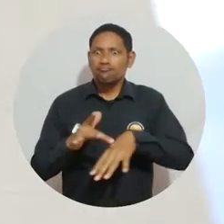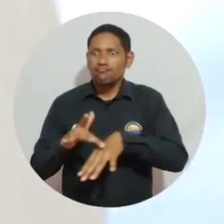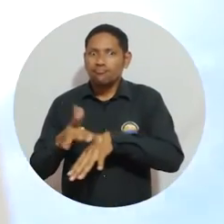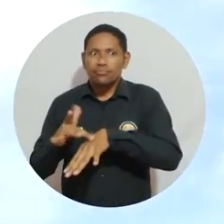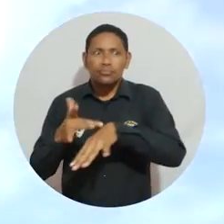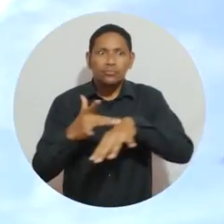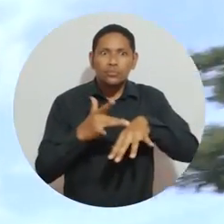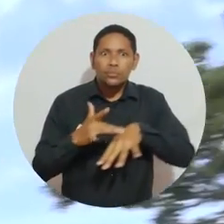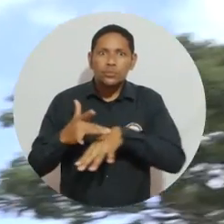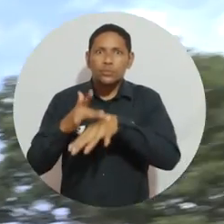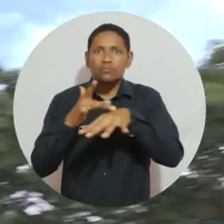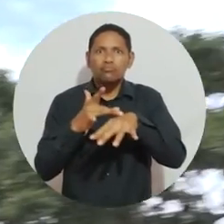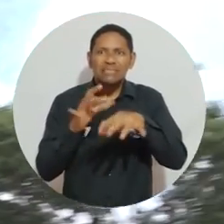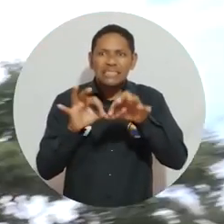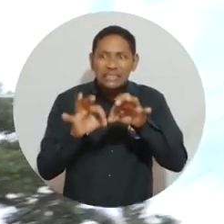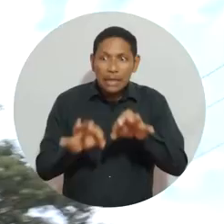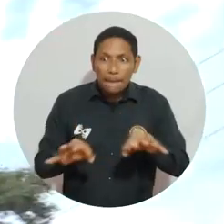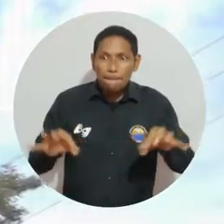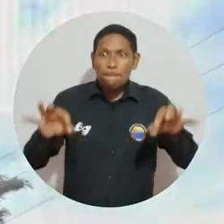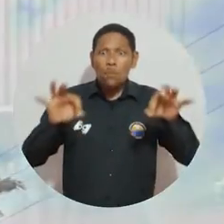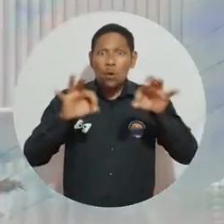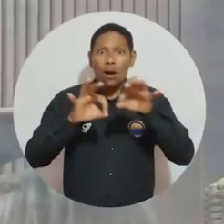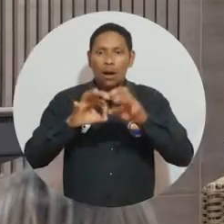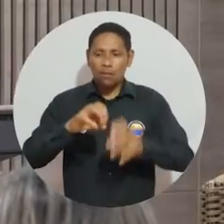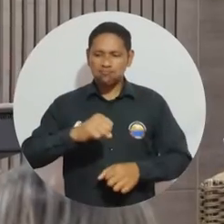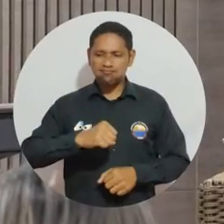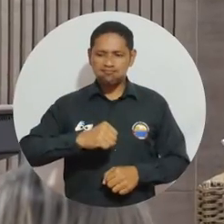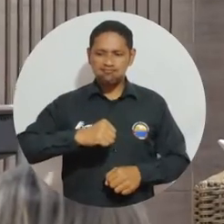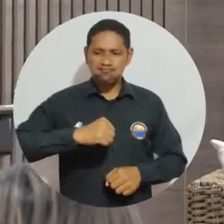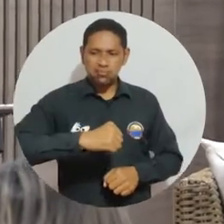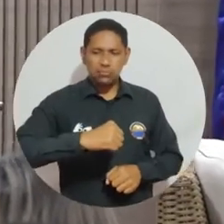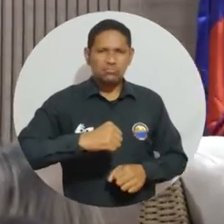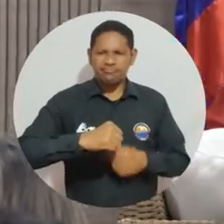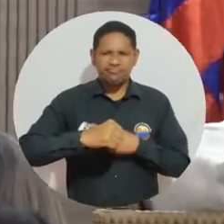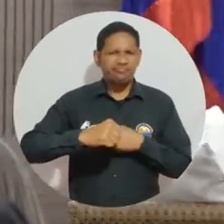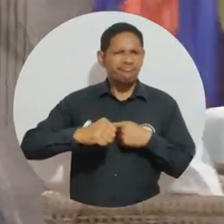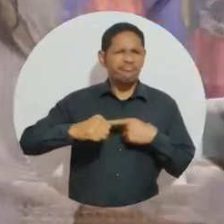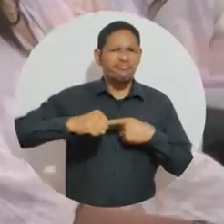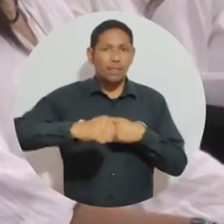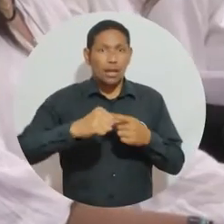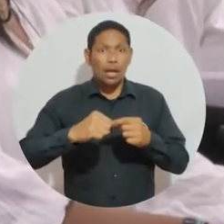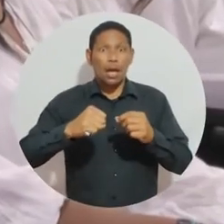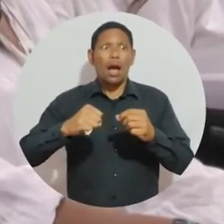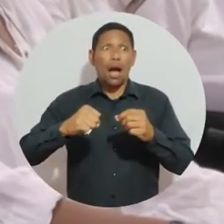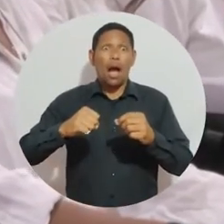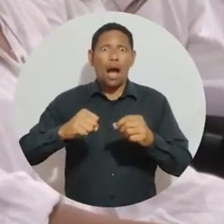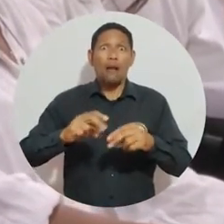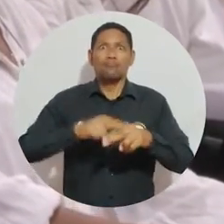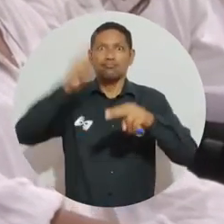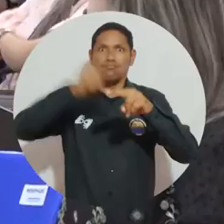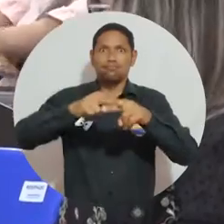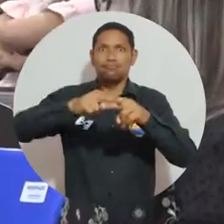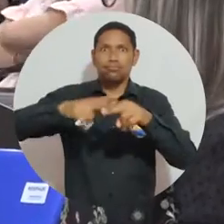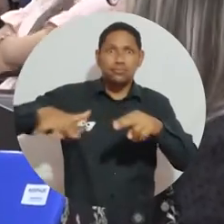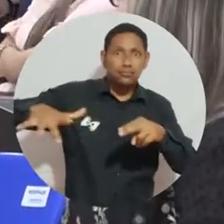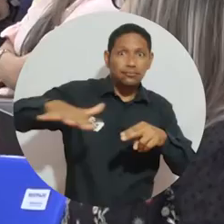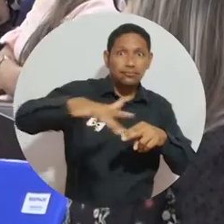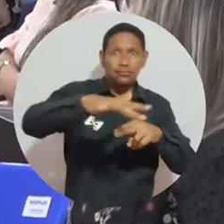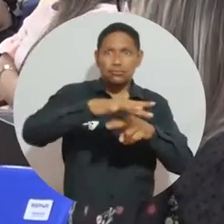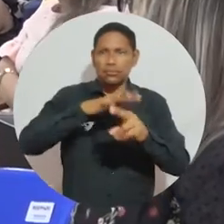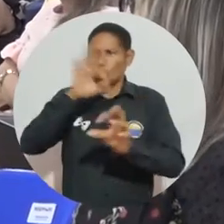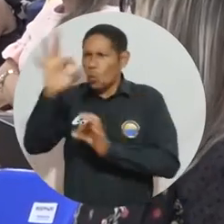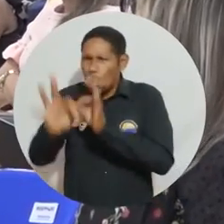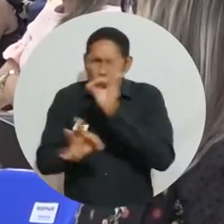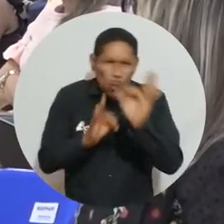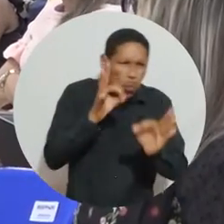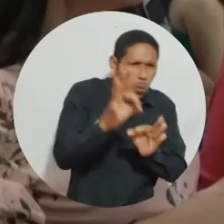Sensibilizamos en cuanto a un derecho de solidaridad como es el derecho del medio ambiente que es